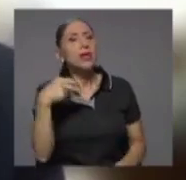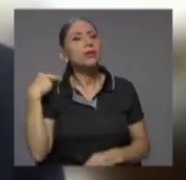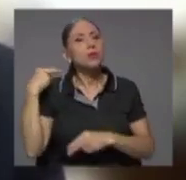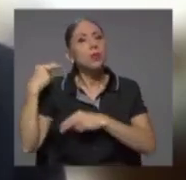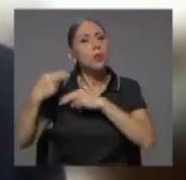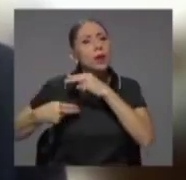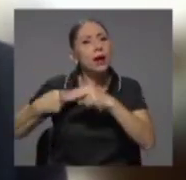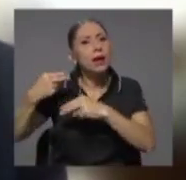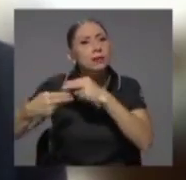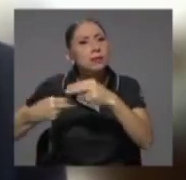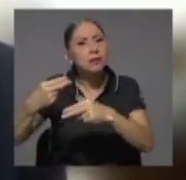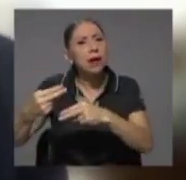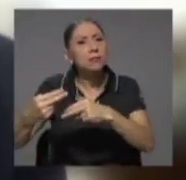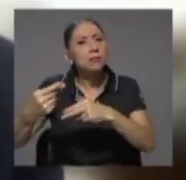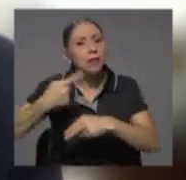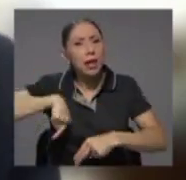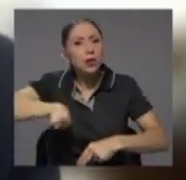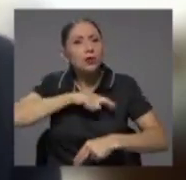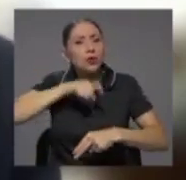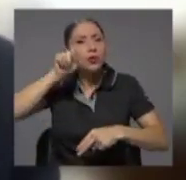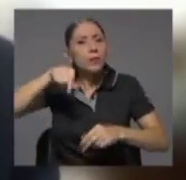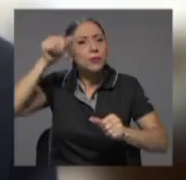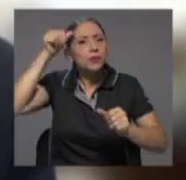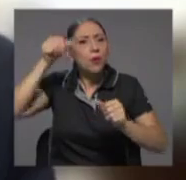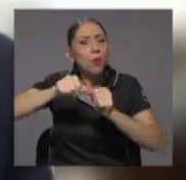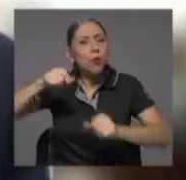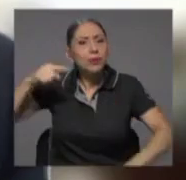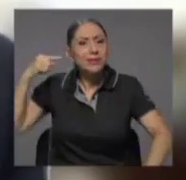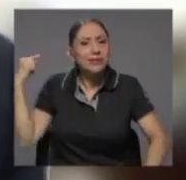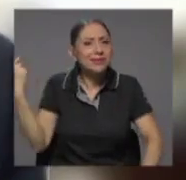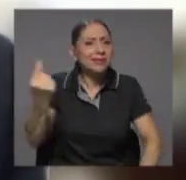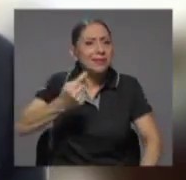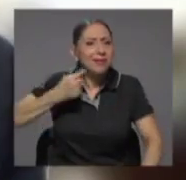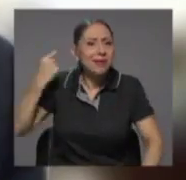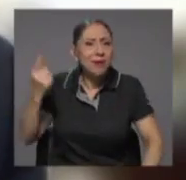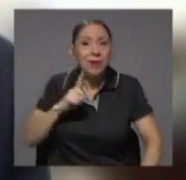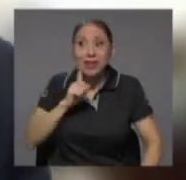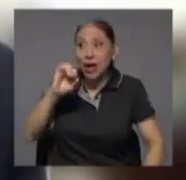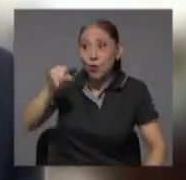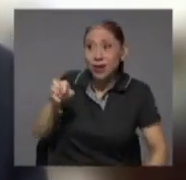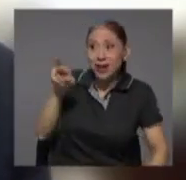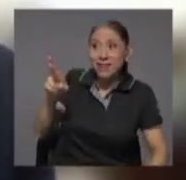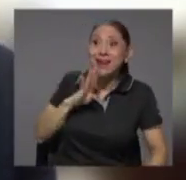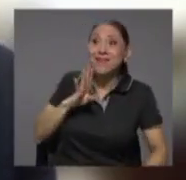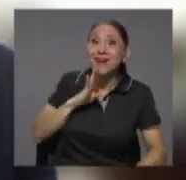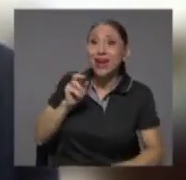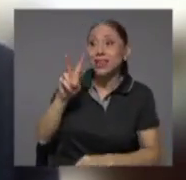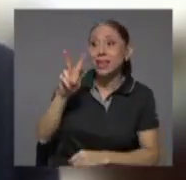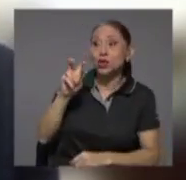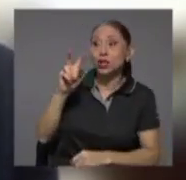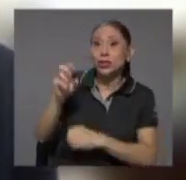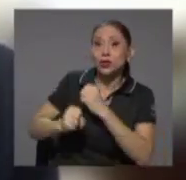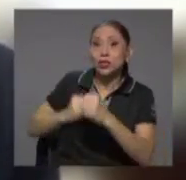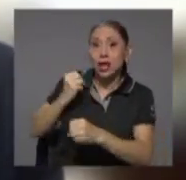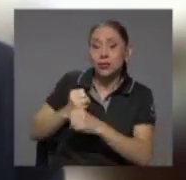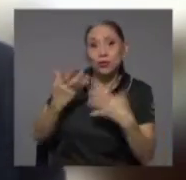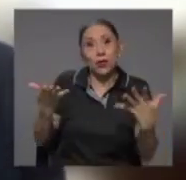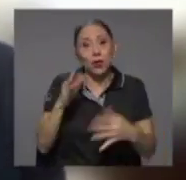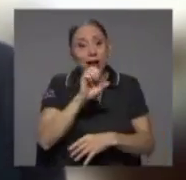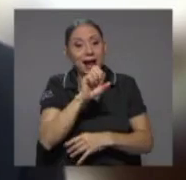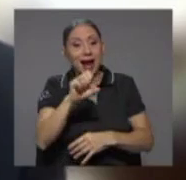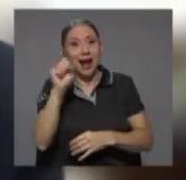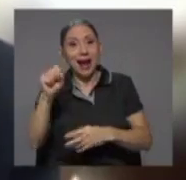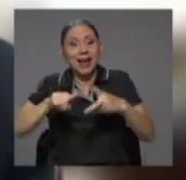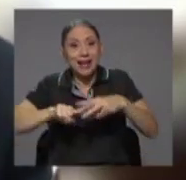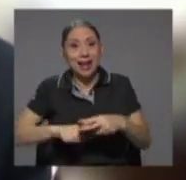que tenemos que recordarla por siempre, ¿verdad? Cuando Rafael hablaba de dos siglos, bueno, la caja nace en los años 40,